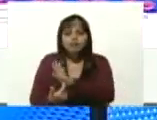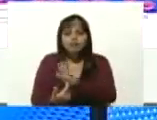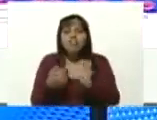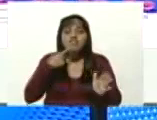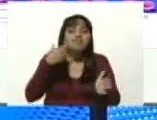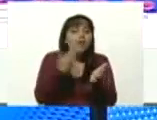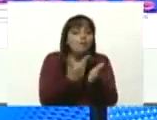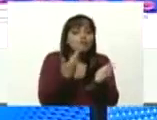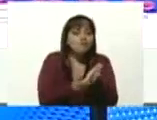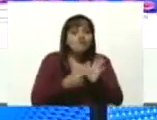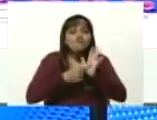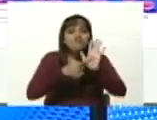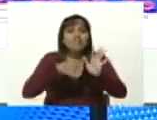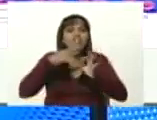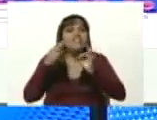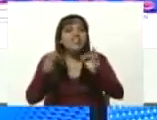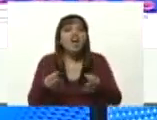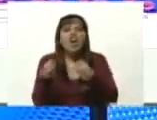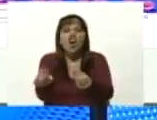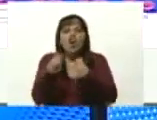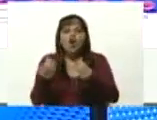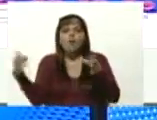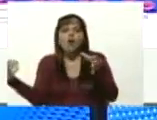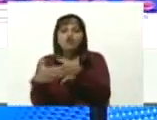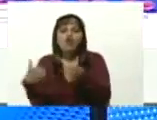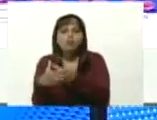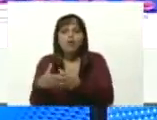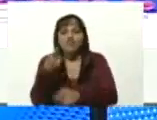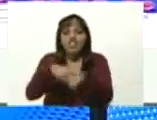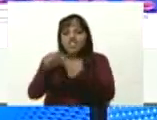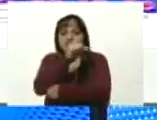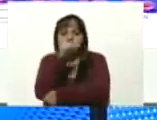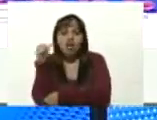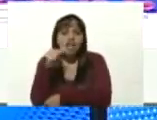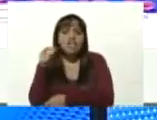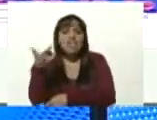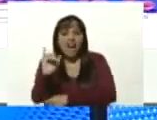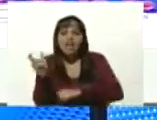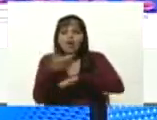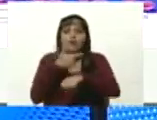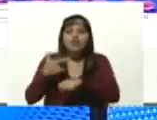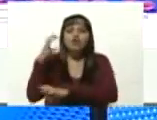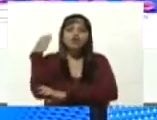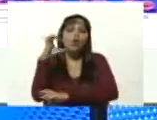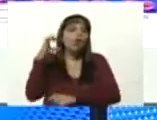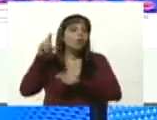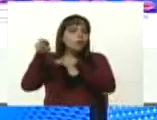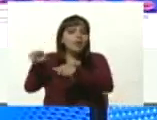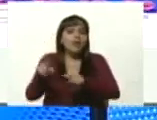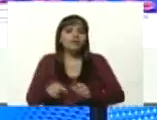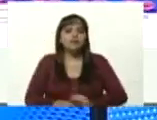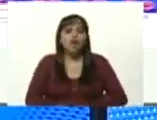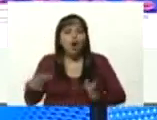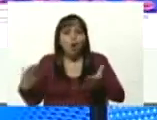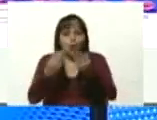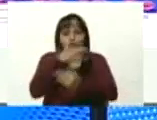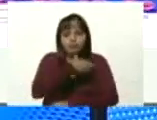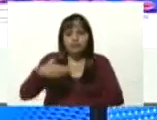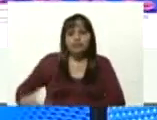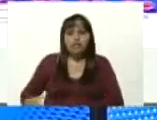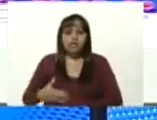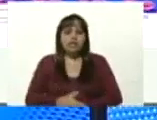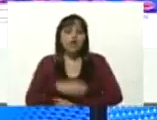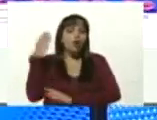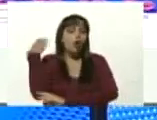fehacientes de como la oligarquía narcotraficante que gobierna Colombia con Iván Duque al frente